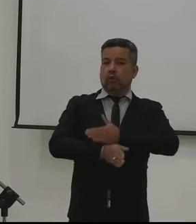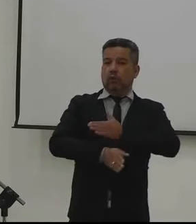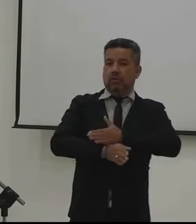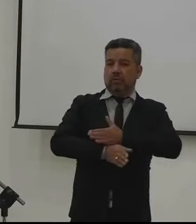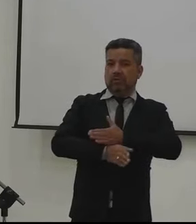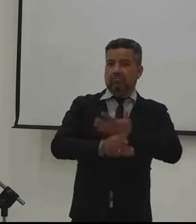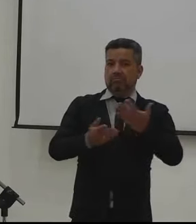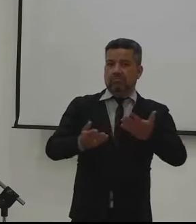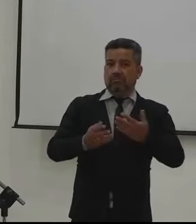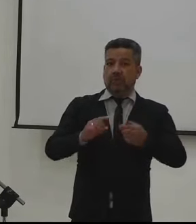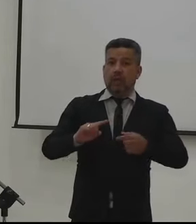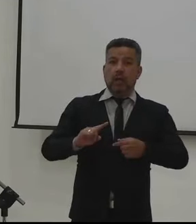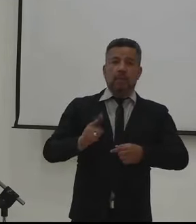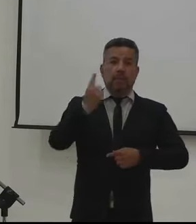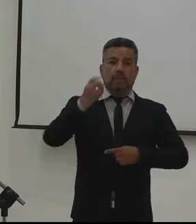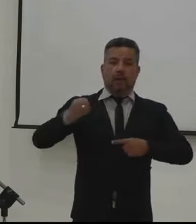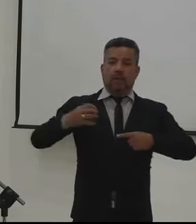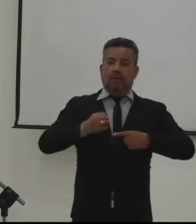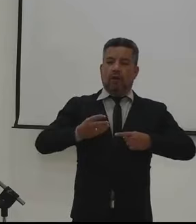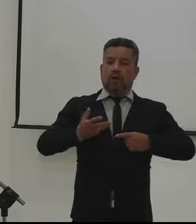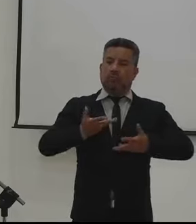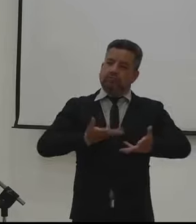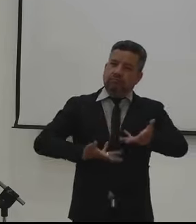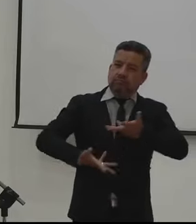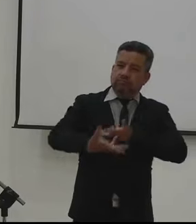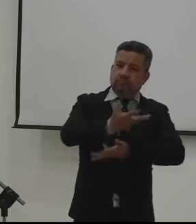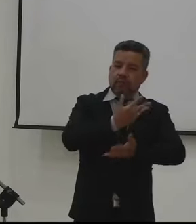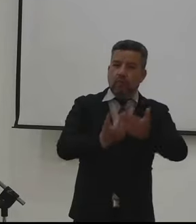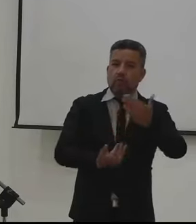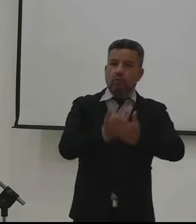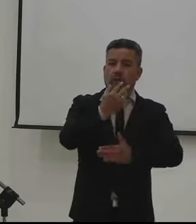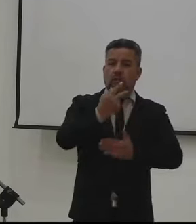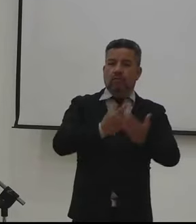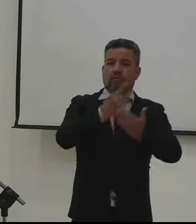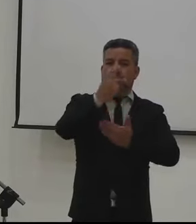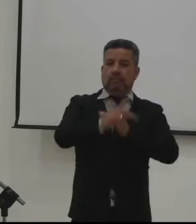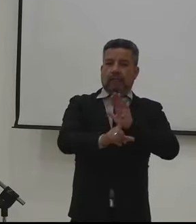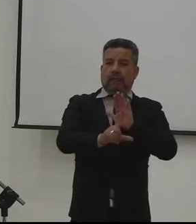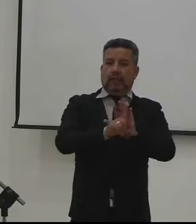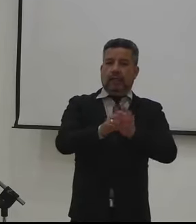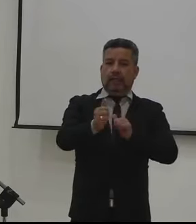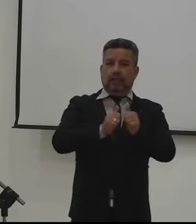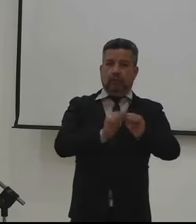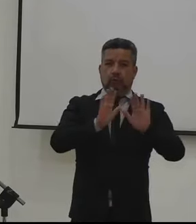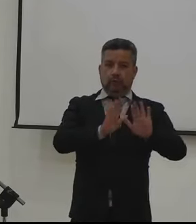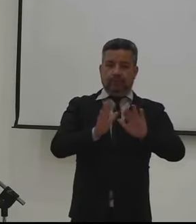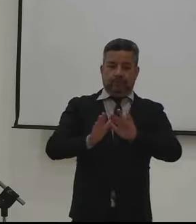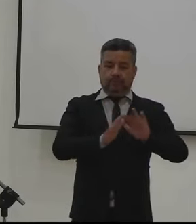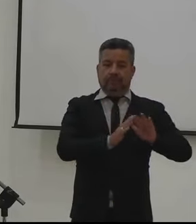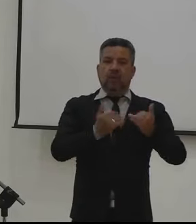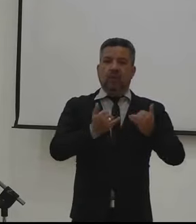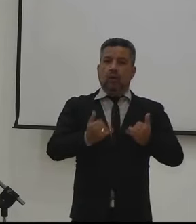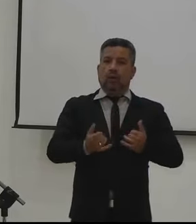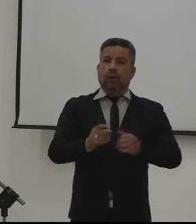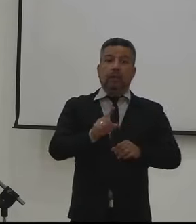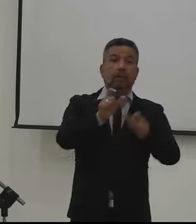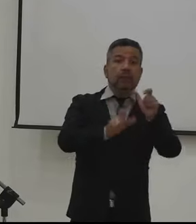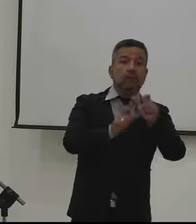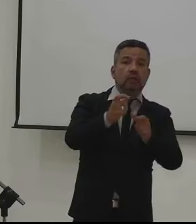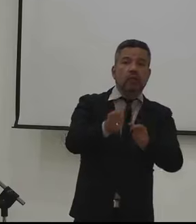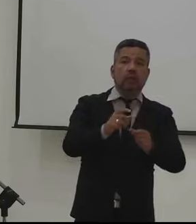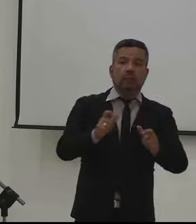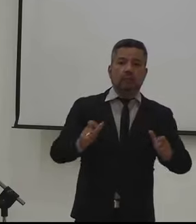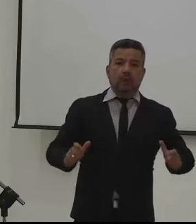Muy bien, continuamos entonces en este primer foro de la socialización del nuevo proyecto de la Ley del Deporte. Entramos entonces a las